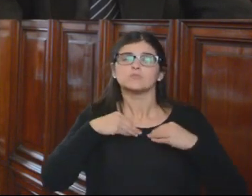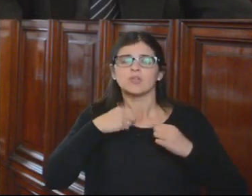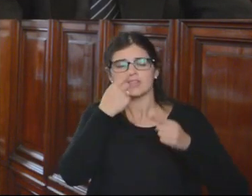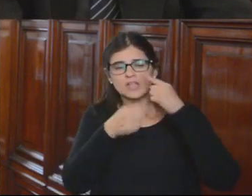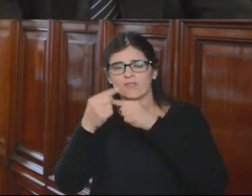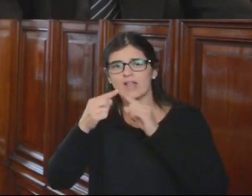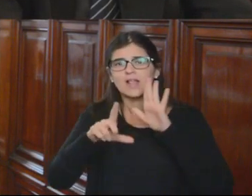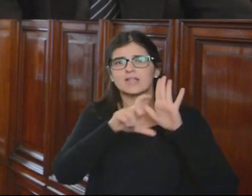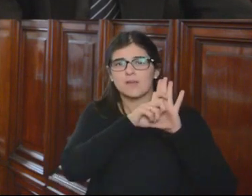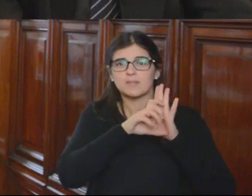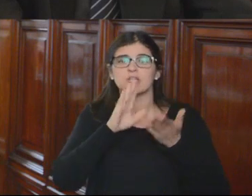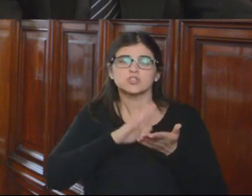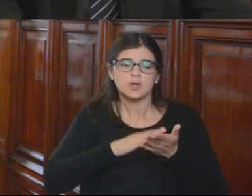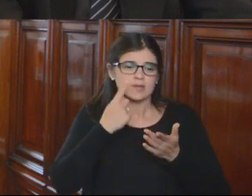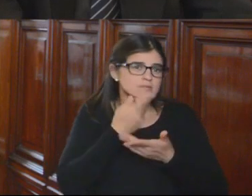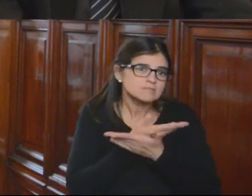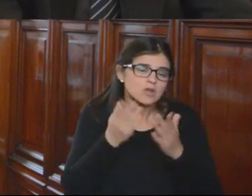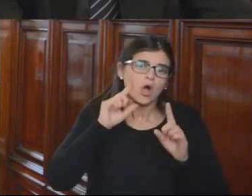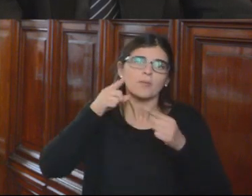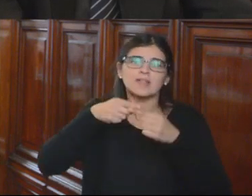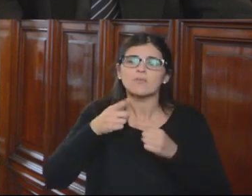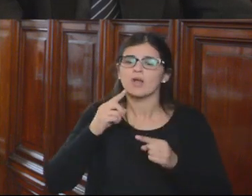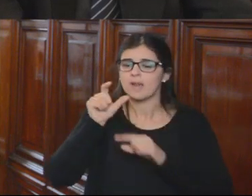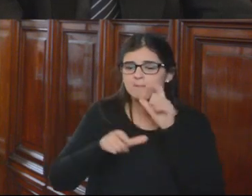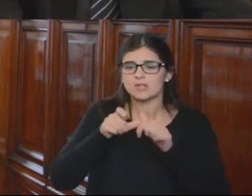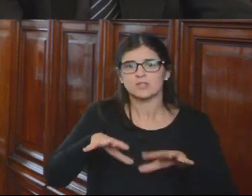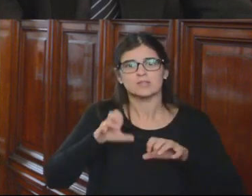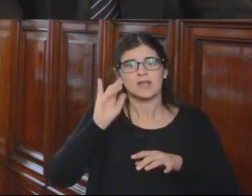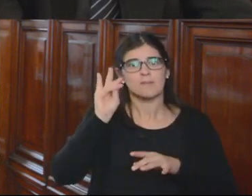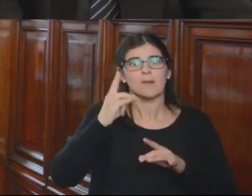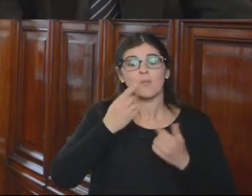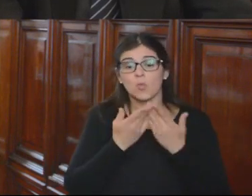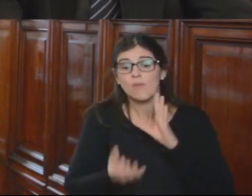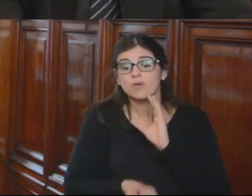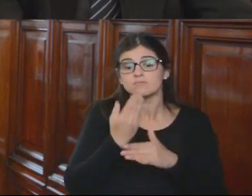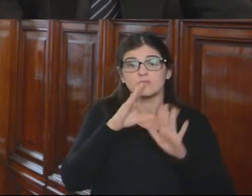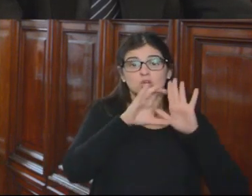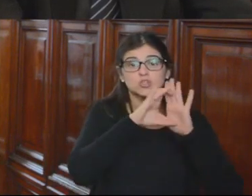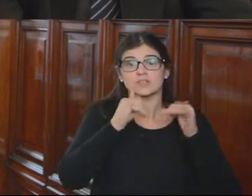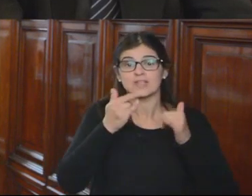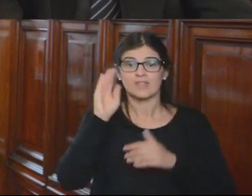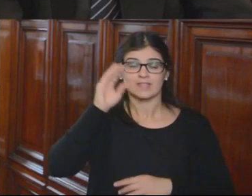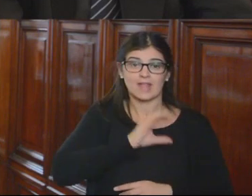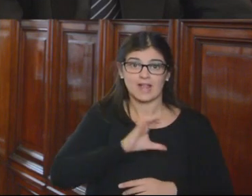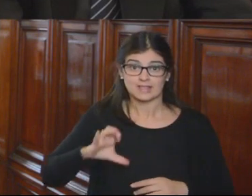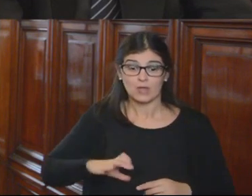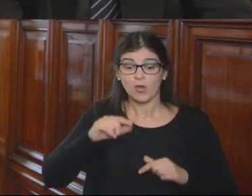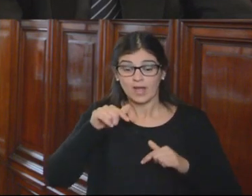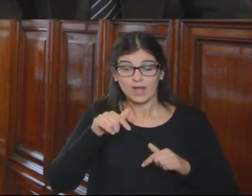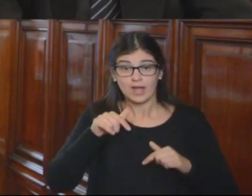legislativas que materializaron los objetivos trazados por el pueblo boliviano a través de su nueva constitución política del Estado. En este